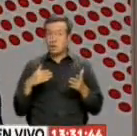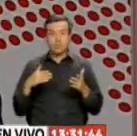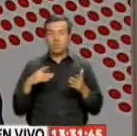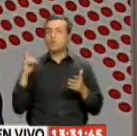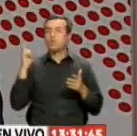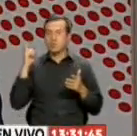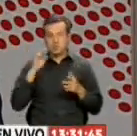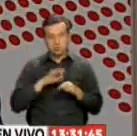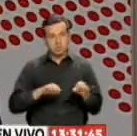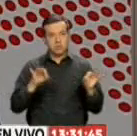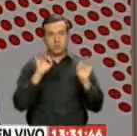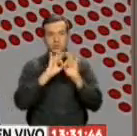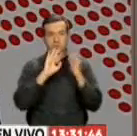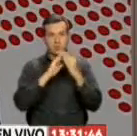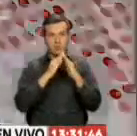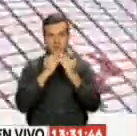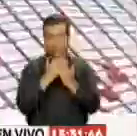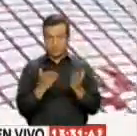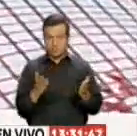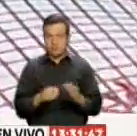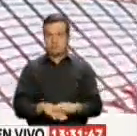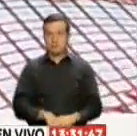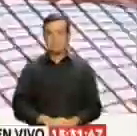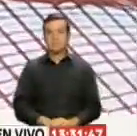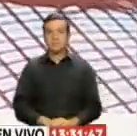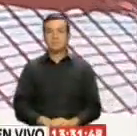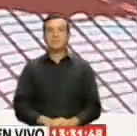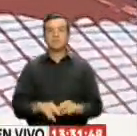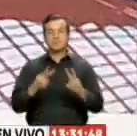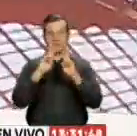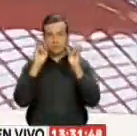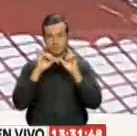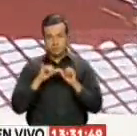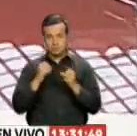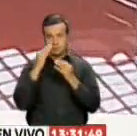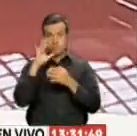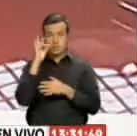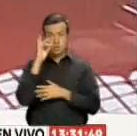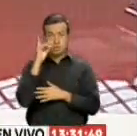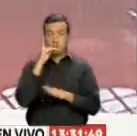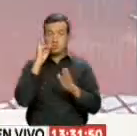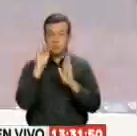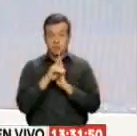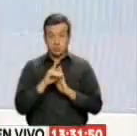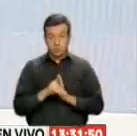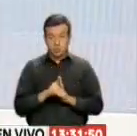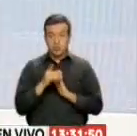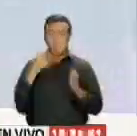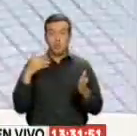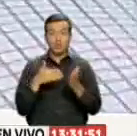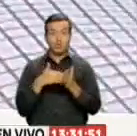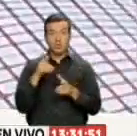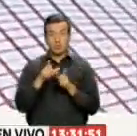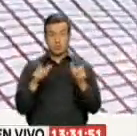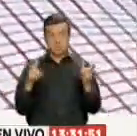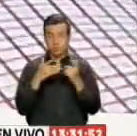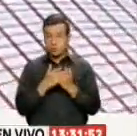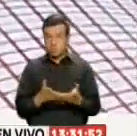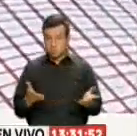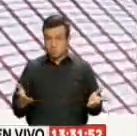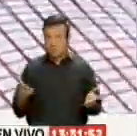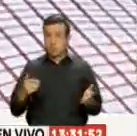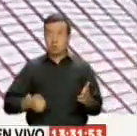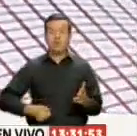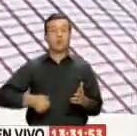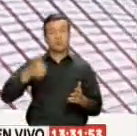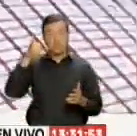participación De la comunidad Más temas 18 impugnaciones Se registraron En contra de los postulantes A